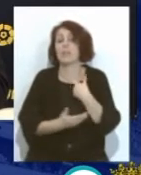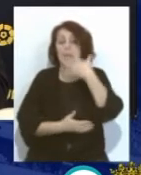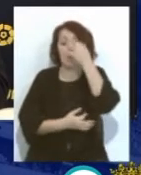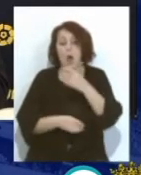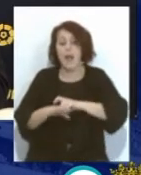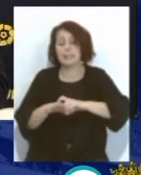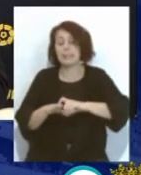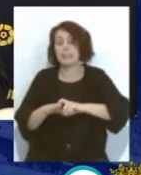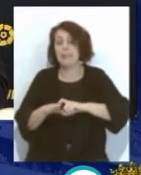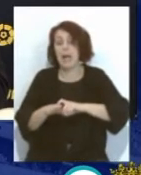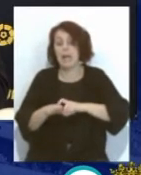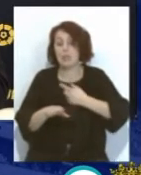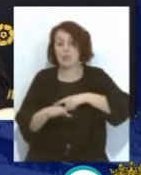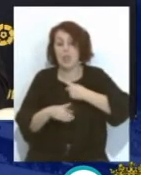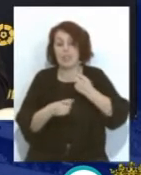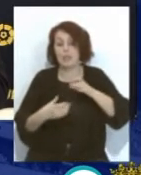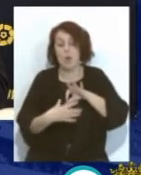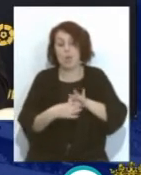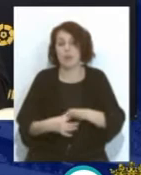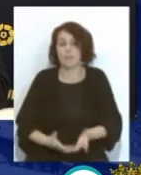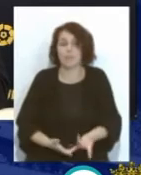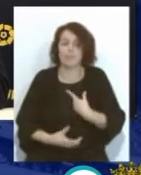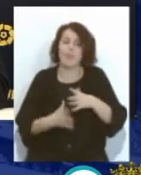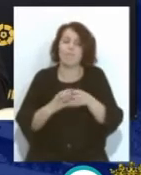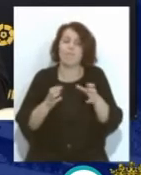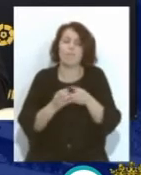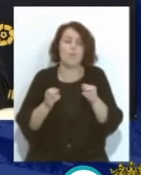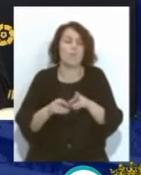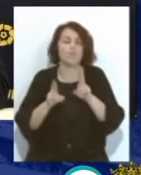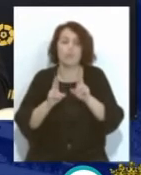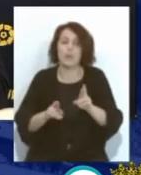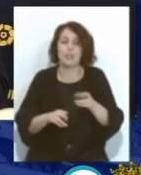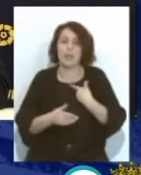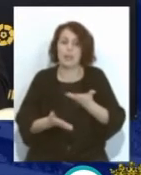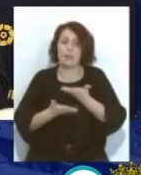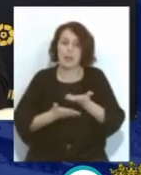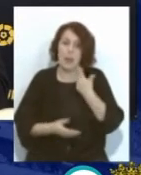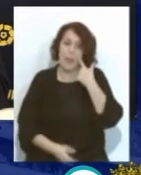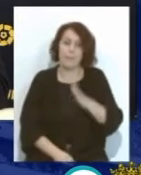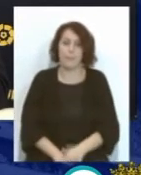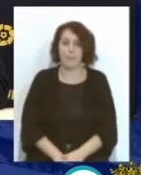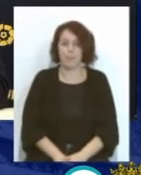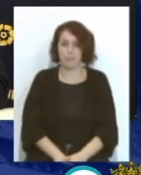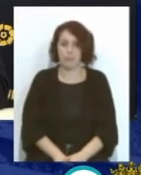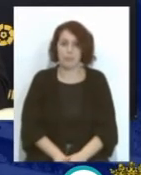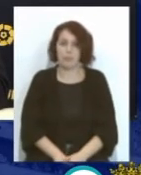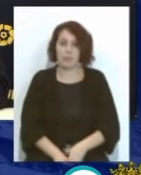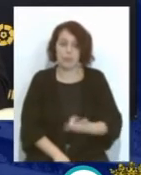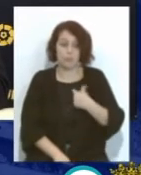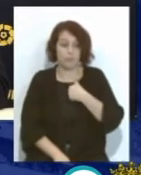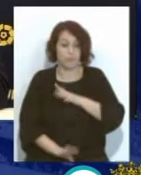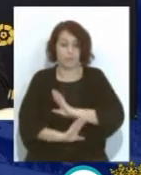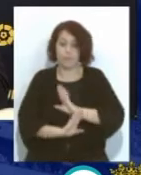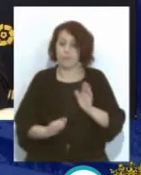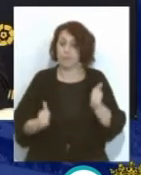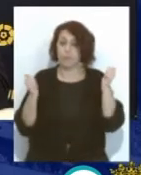Las características Que necesitamos Y que le deseamos Toda la suerte Y nos puede ayudar ¿No? Por mi parte Nada